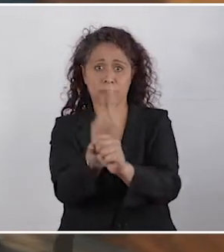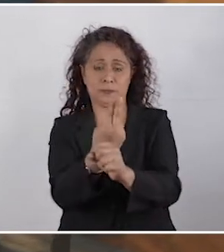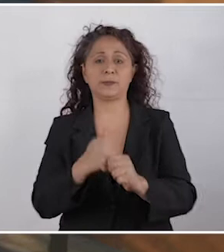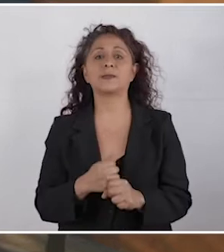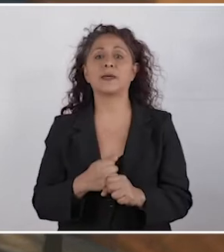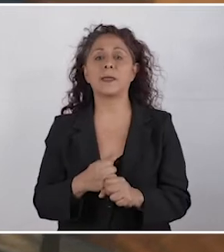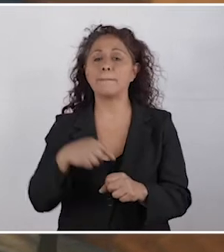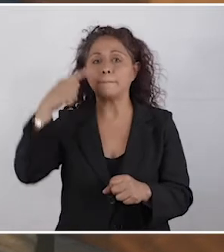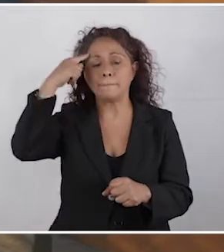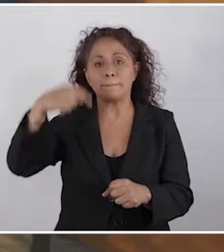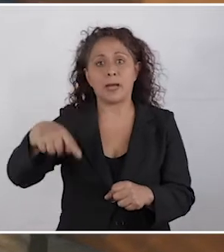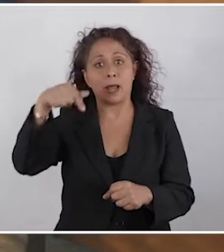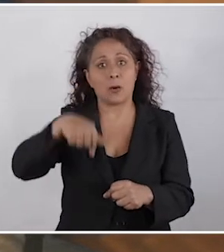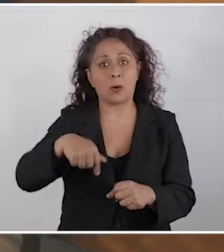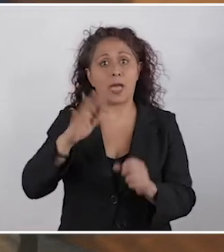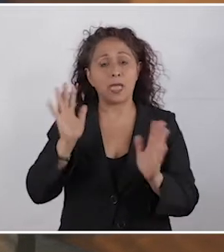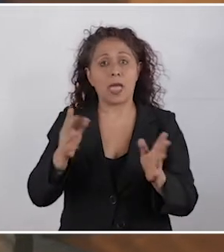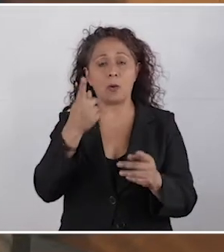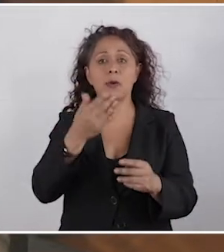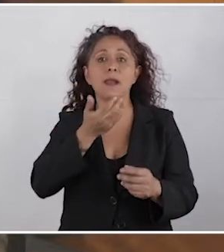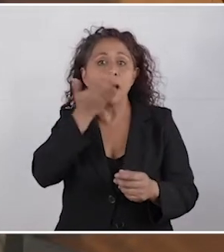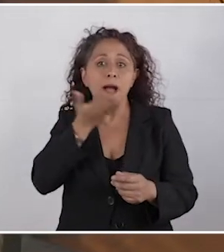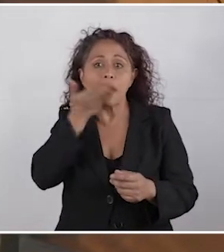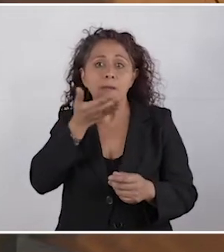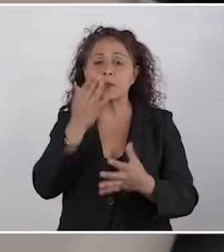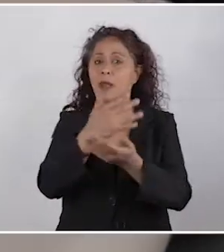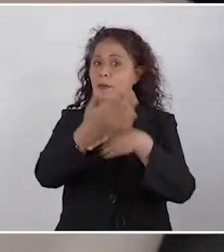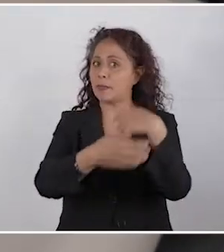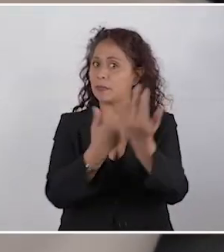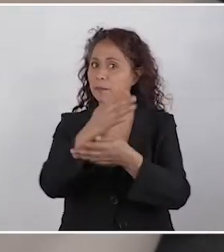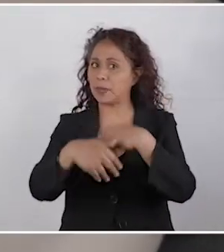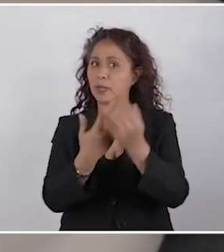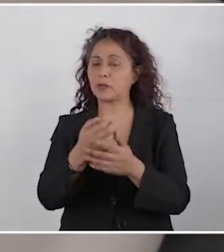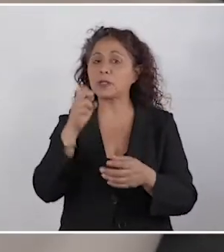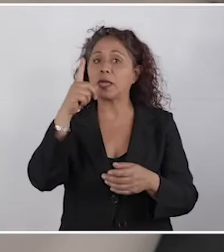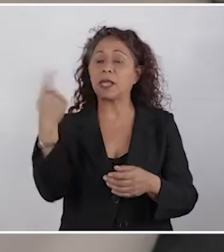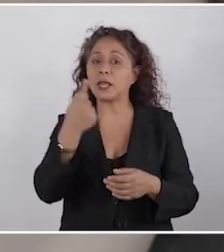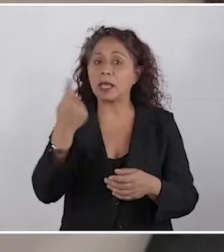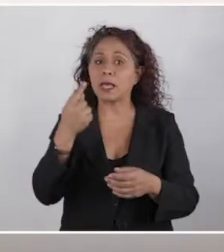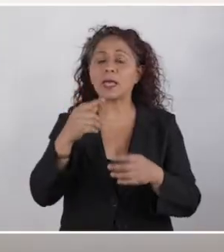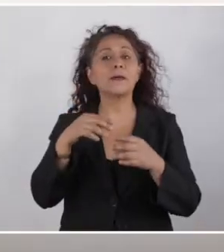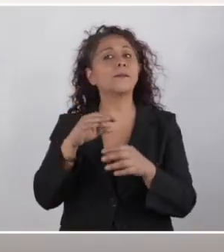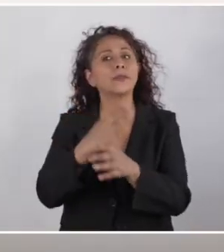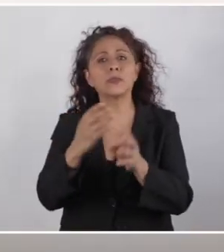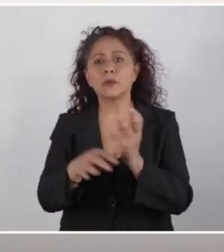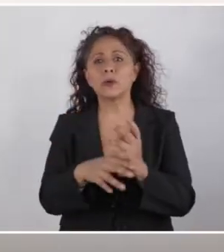responsabilidad. Para ahora, ya debe de ser un hábito el lavado de manos, el estornudo de etiqueta.